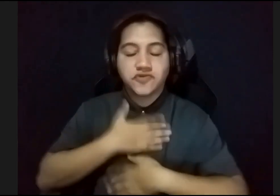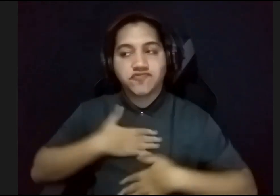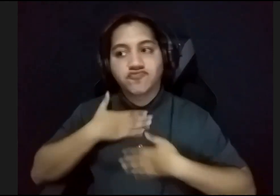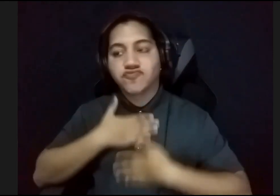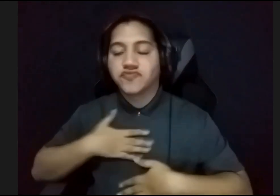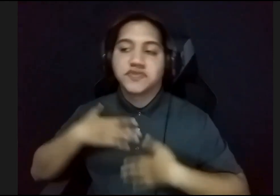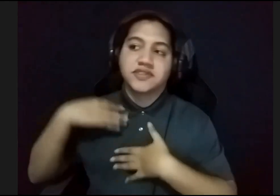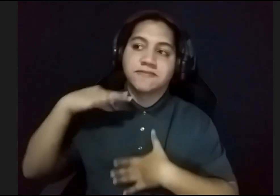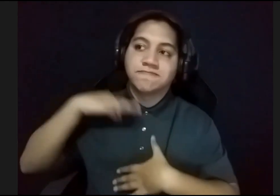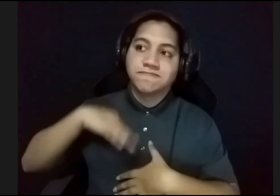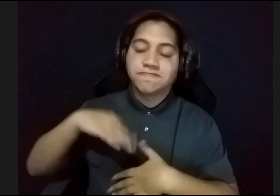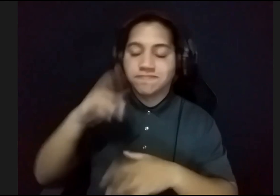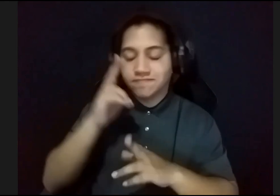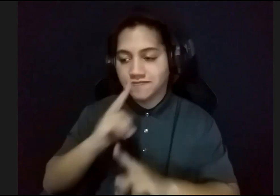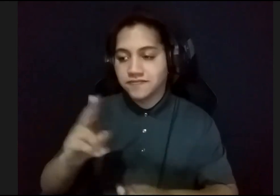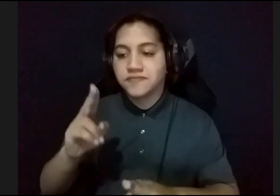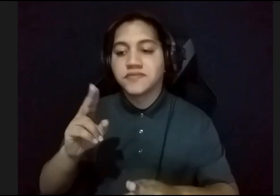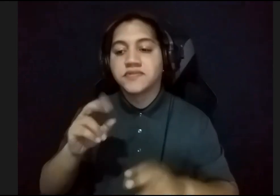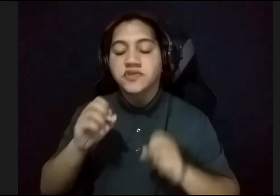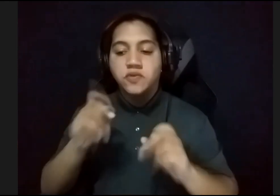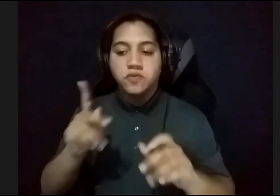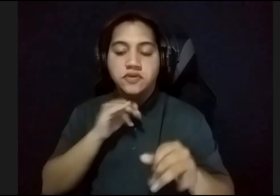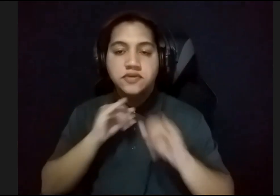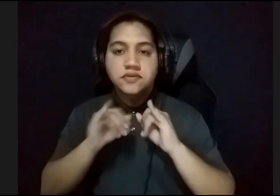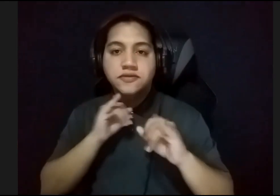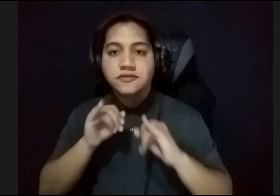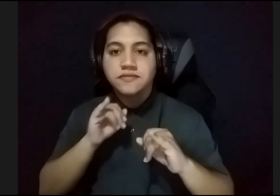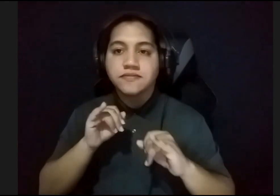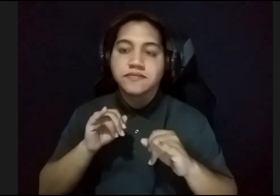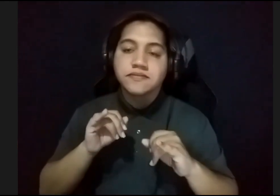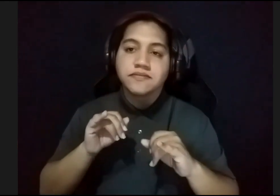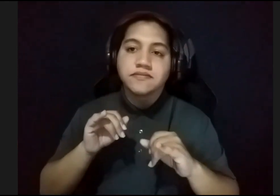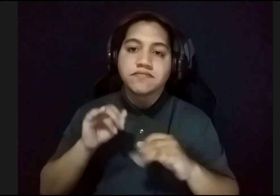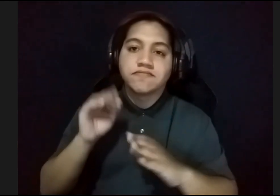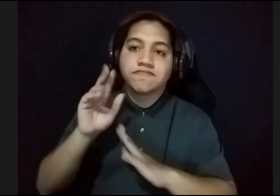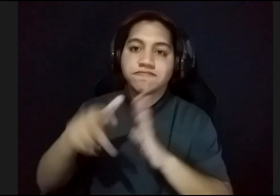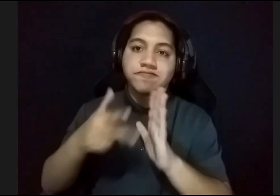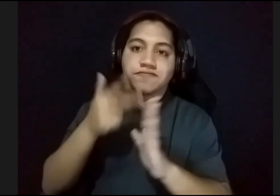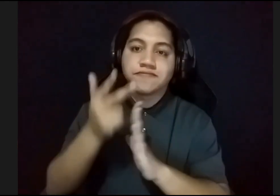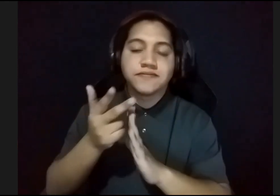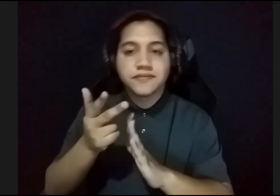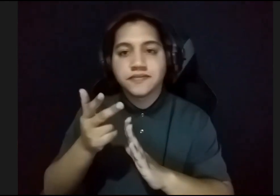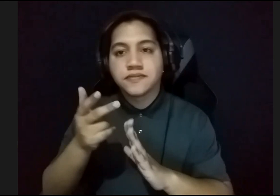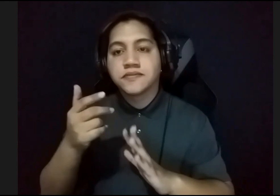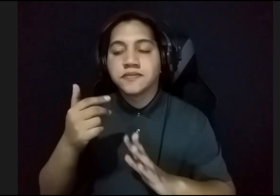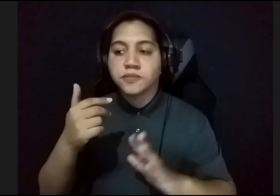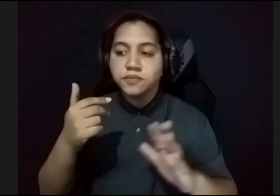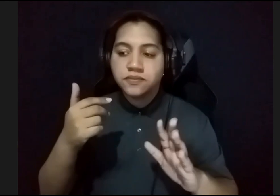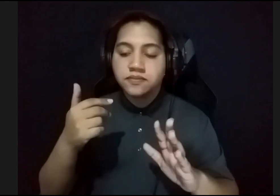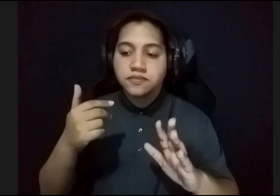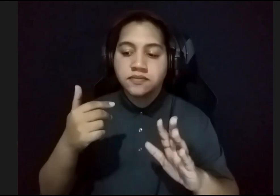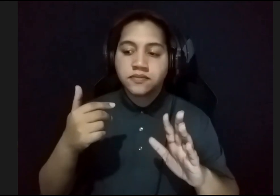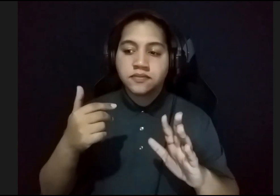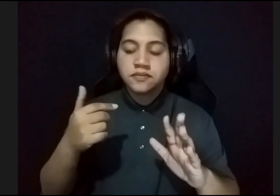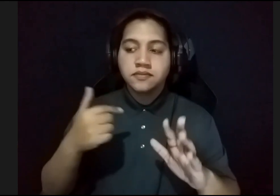oportunidad que tuve de entrevistarlo durante tres horas, fue maravillosa porque como yo dije, fue tener de